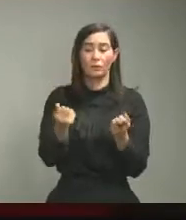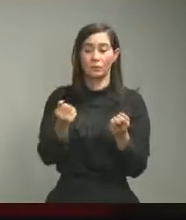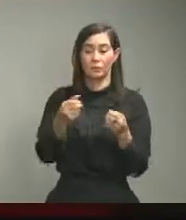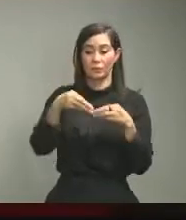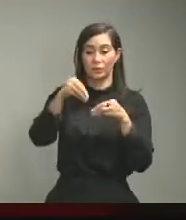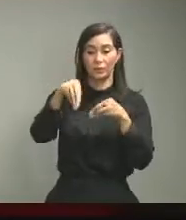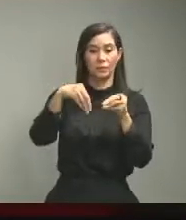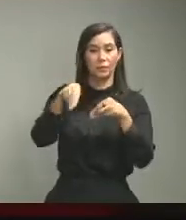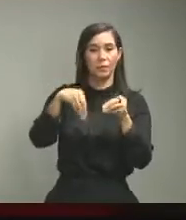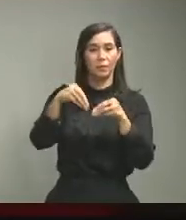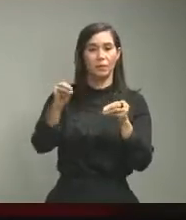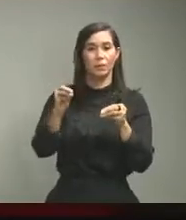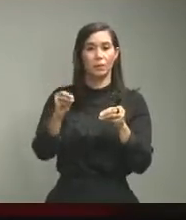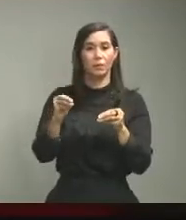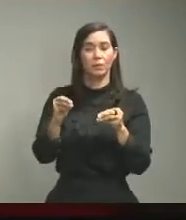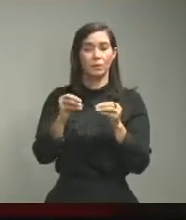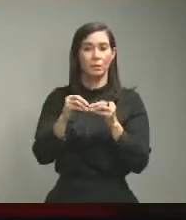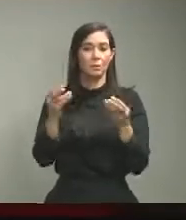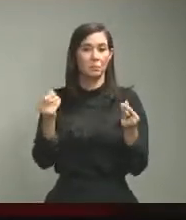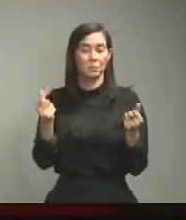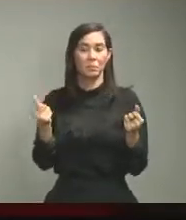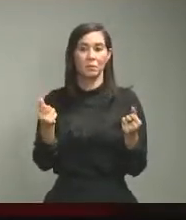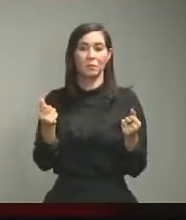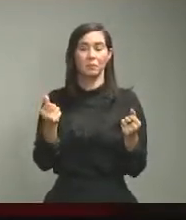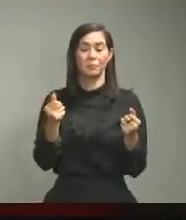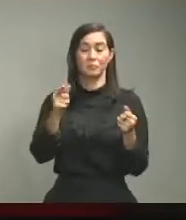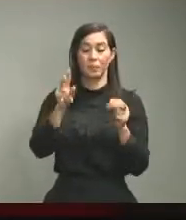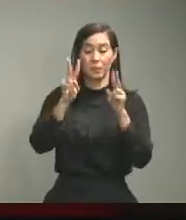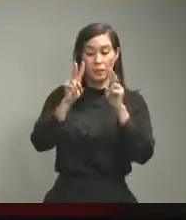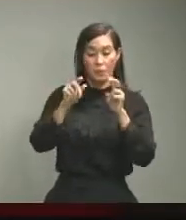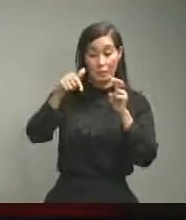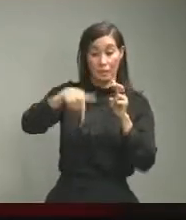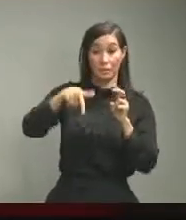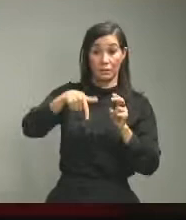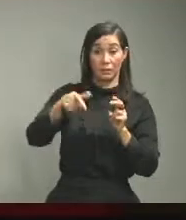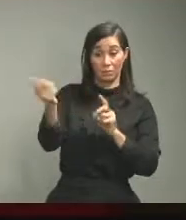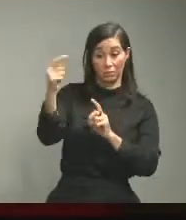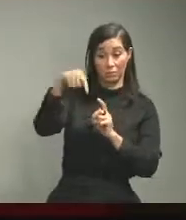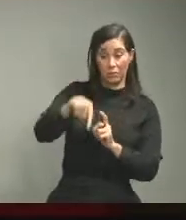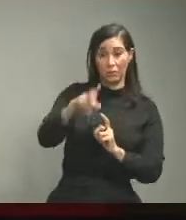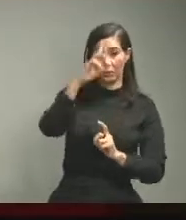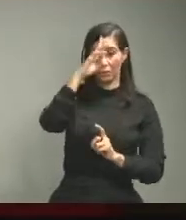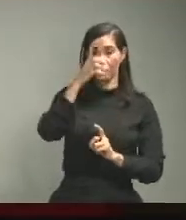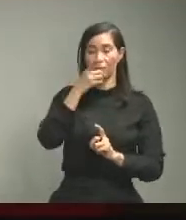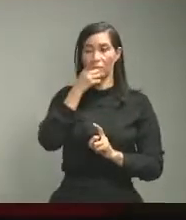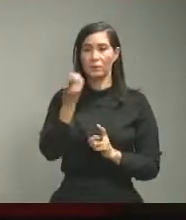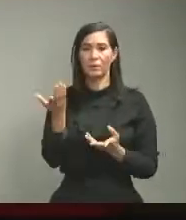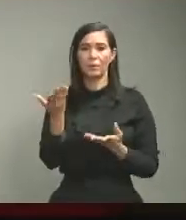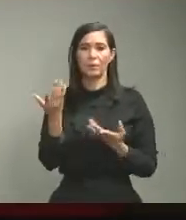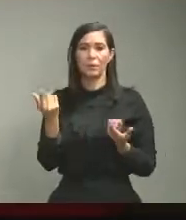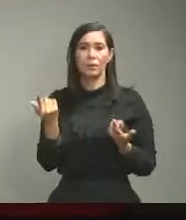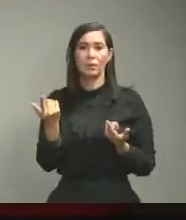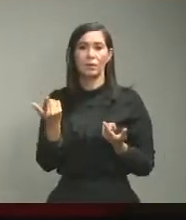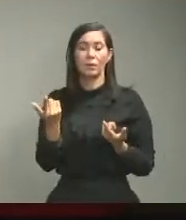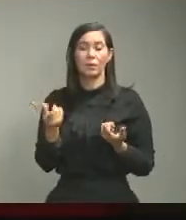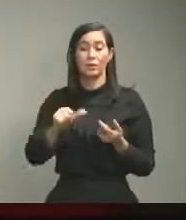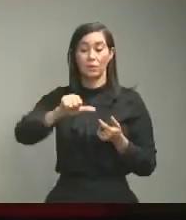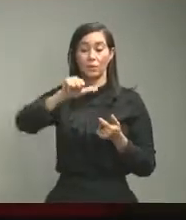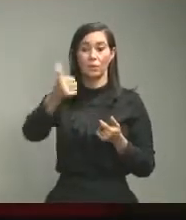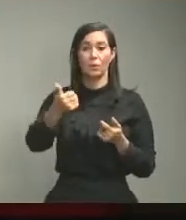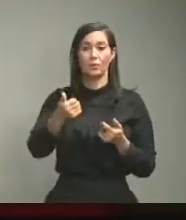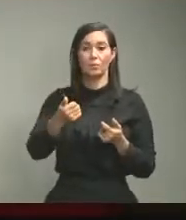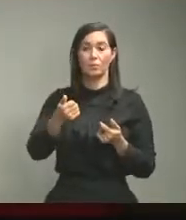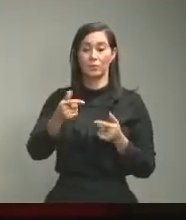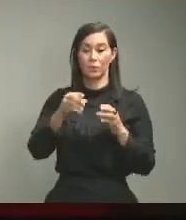en cuanto económico cuántas de esas pruebas han llegado al país y en otro orden por qué han desaparecido de los